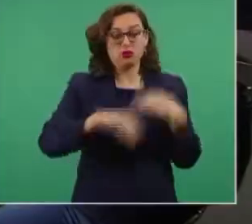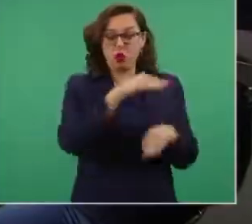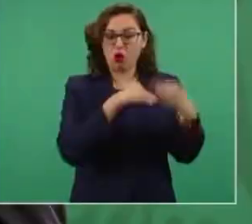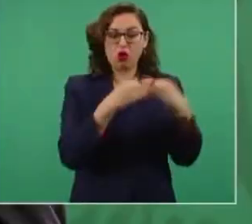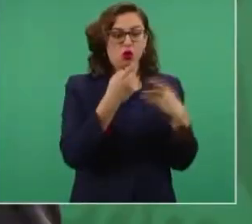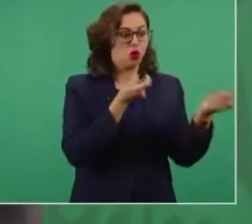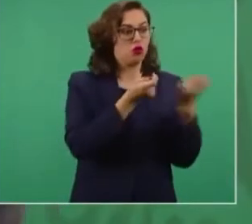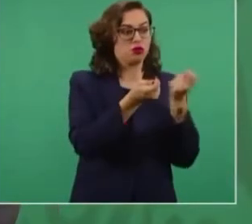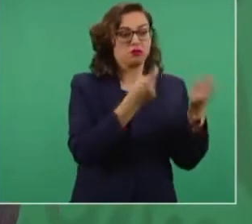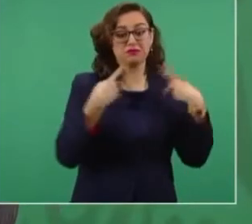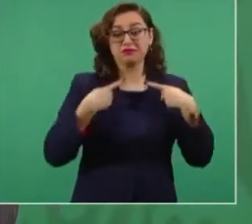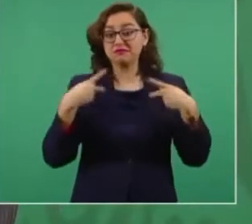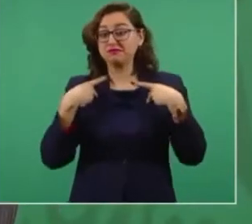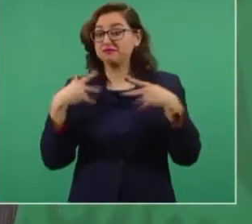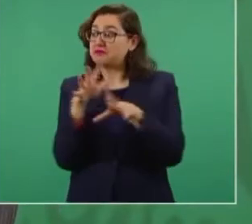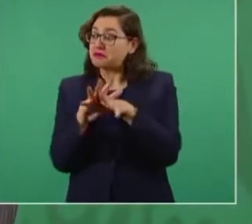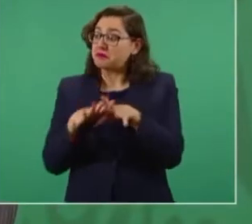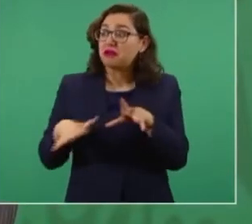El pueblo no contaba,